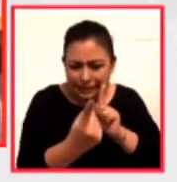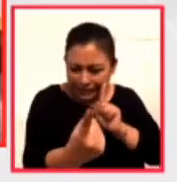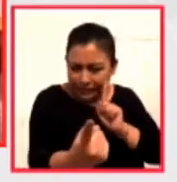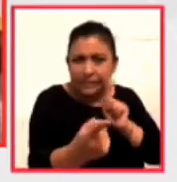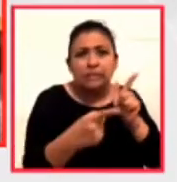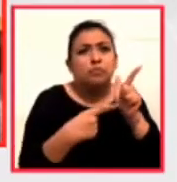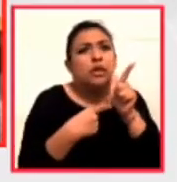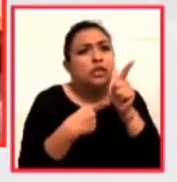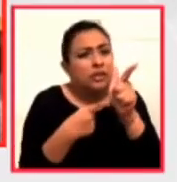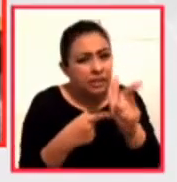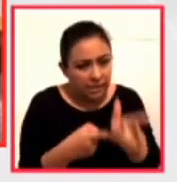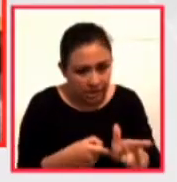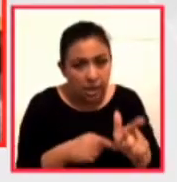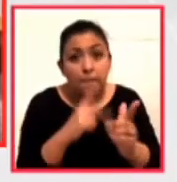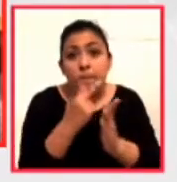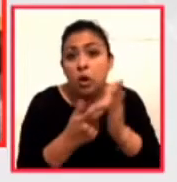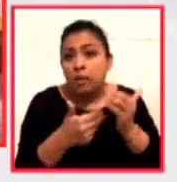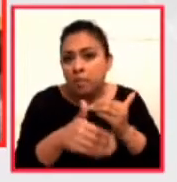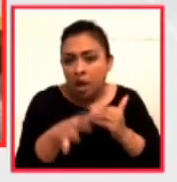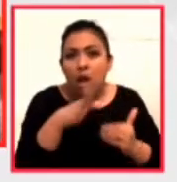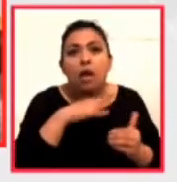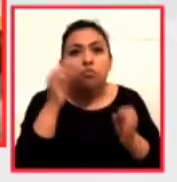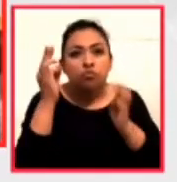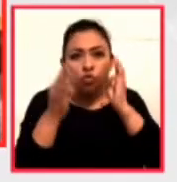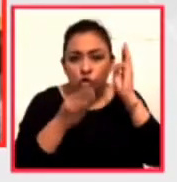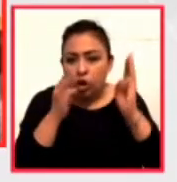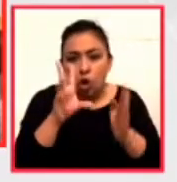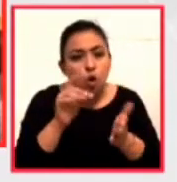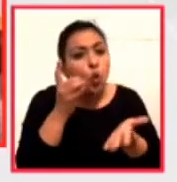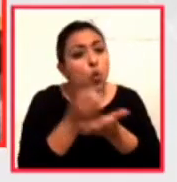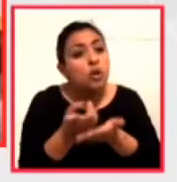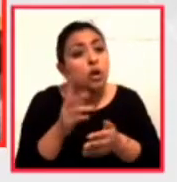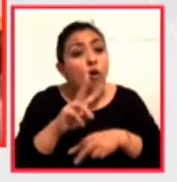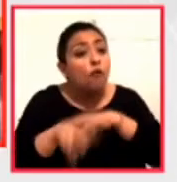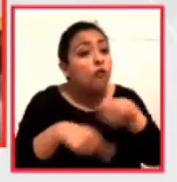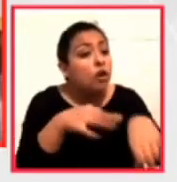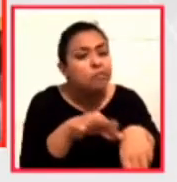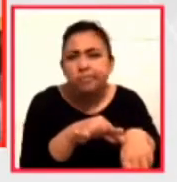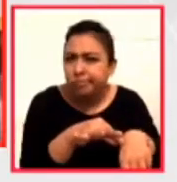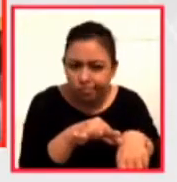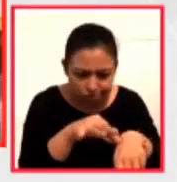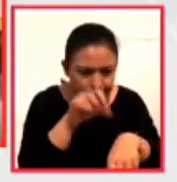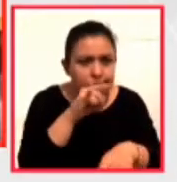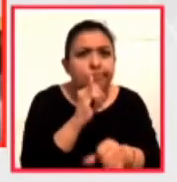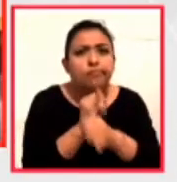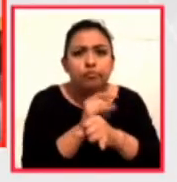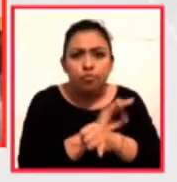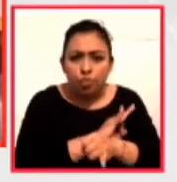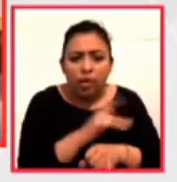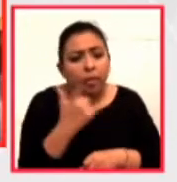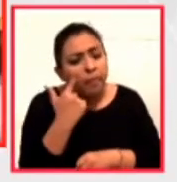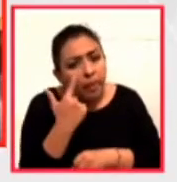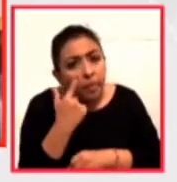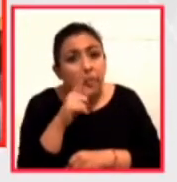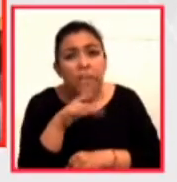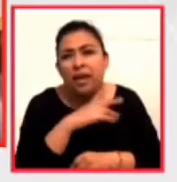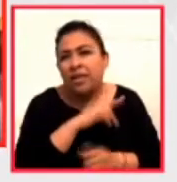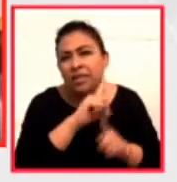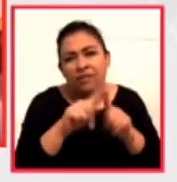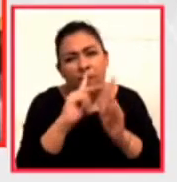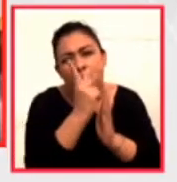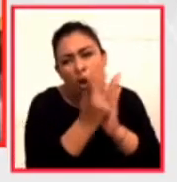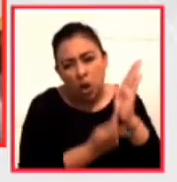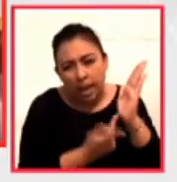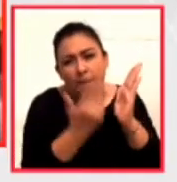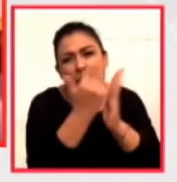permanente de hacer que el museo exista más allá de su espacio físico y tenemos una serie de programas que van a consistir en charlas y también